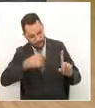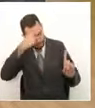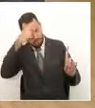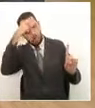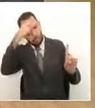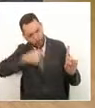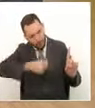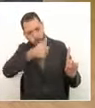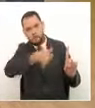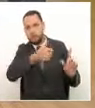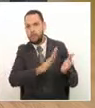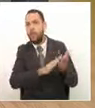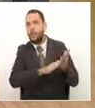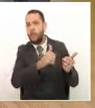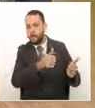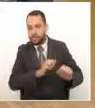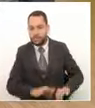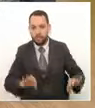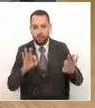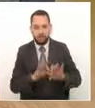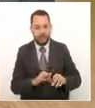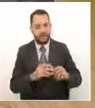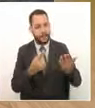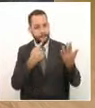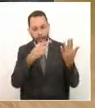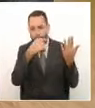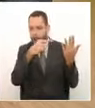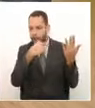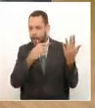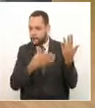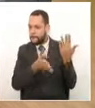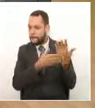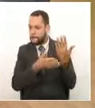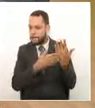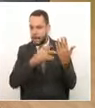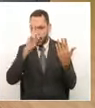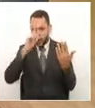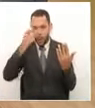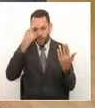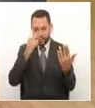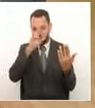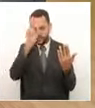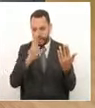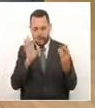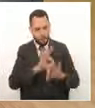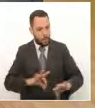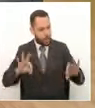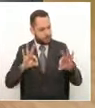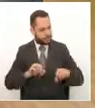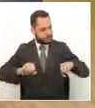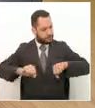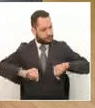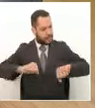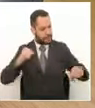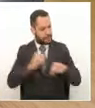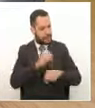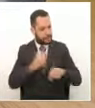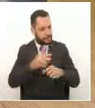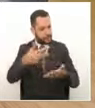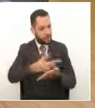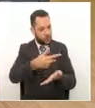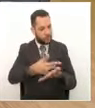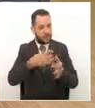y estaremos muy atentos a las indicaciones que nuestro gobernador establezca sobre la base de una excelente asesoría médica